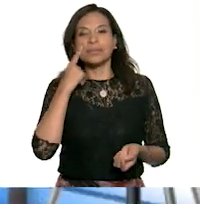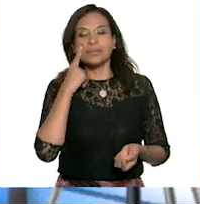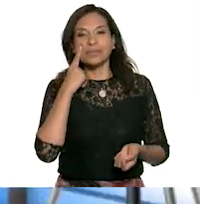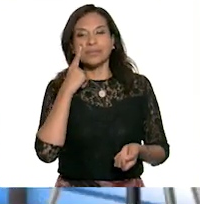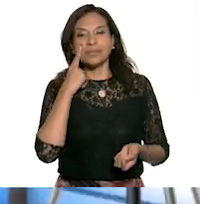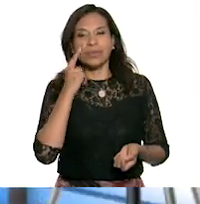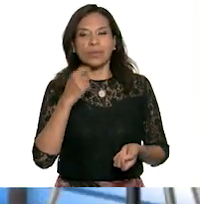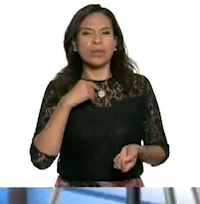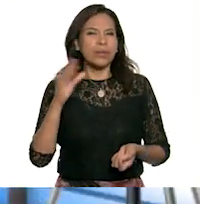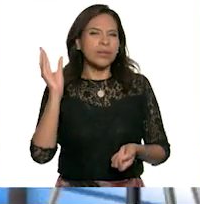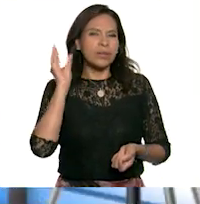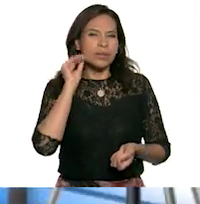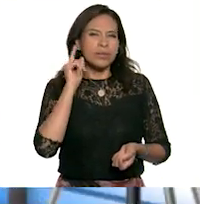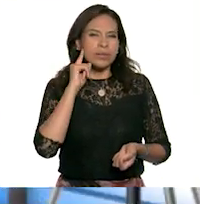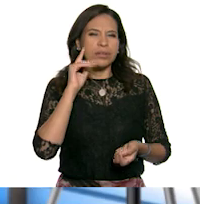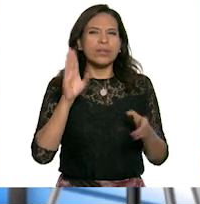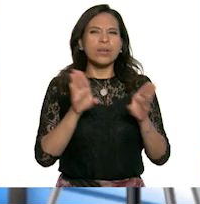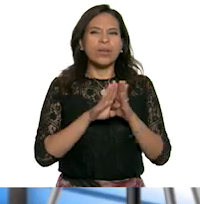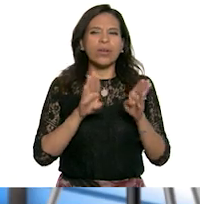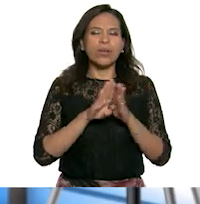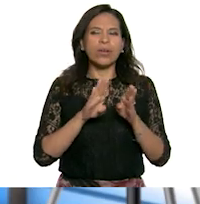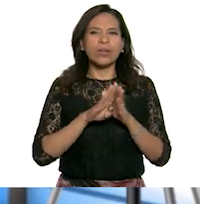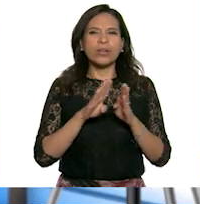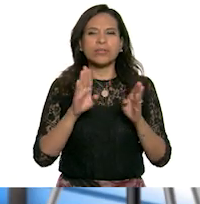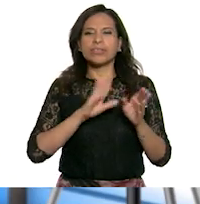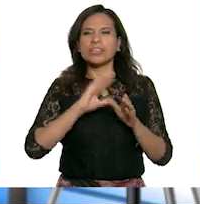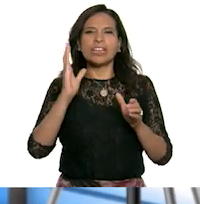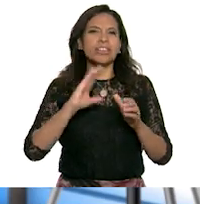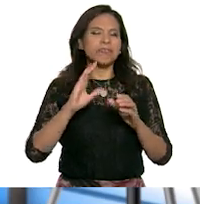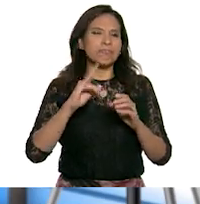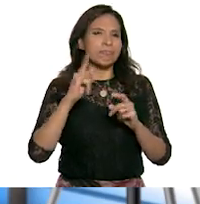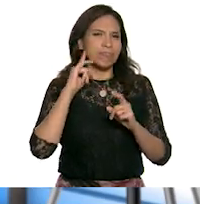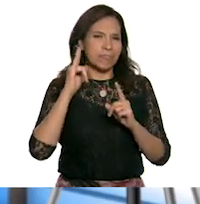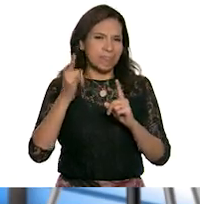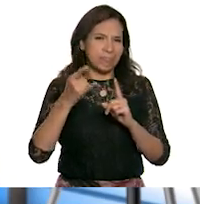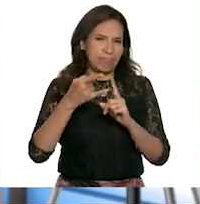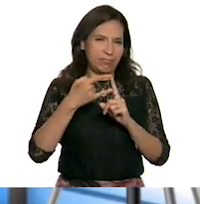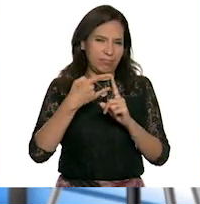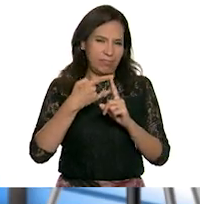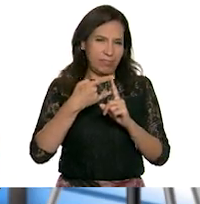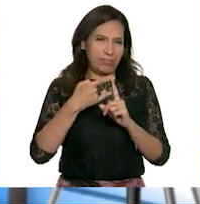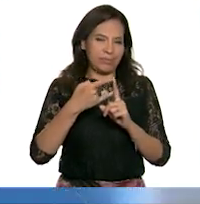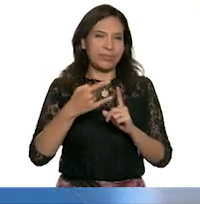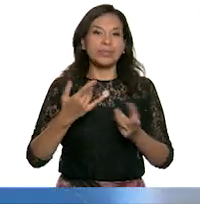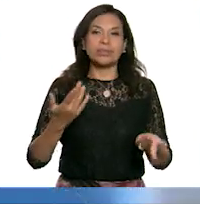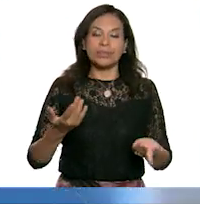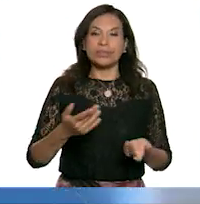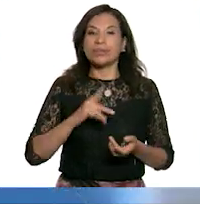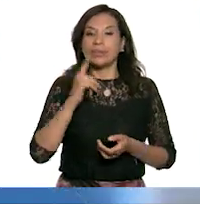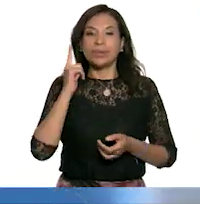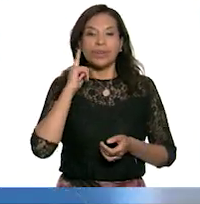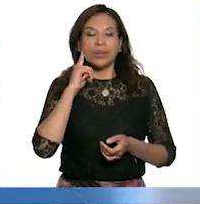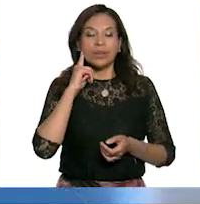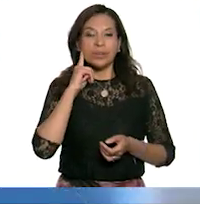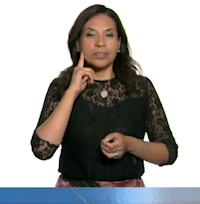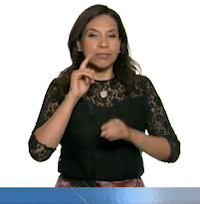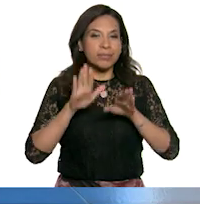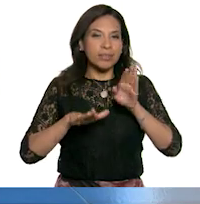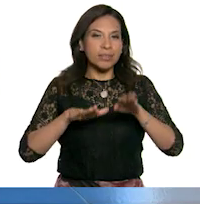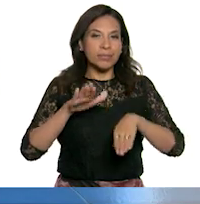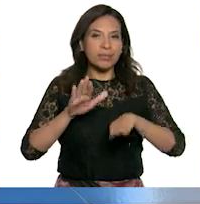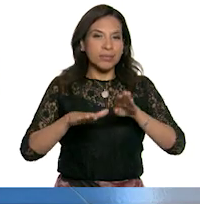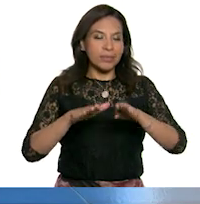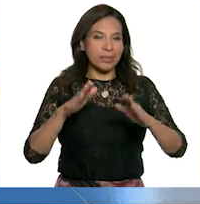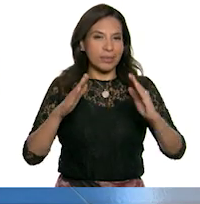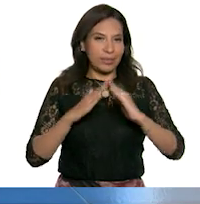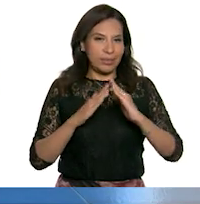escuché cómo se cerraba la puerta. ¡Y! ¡Uy! Y logré escuchar unos pasos dentro